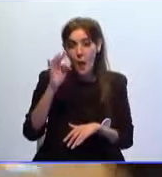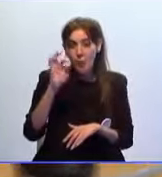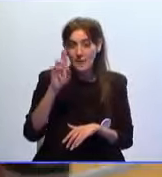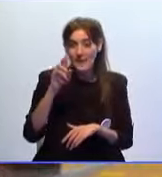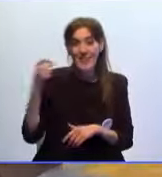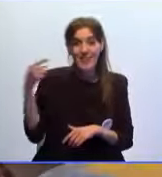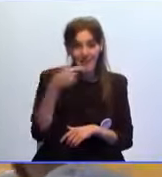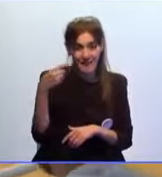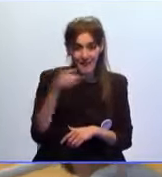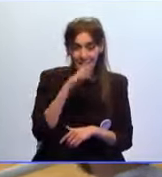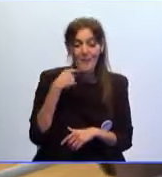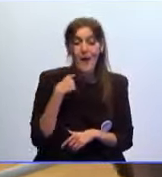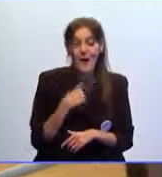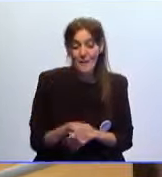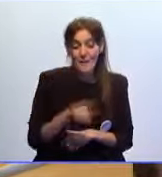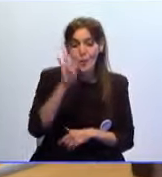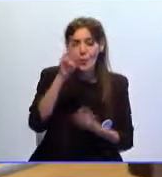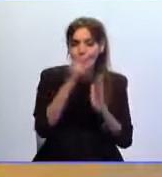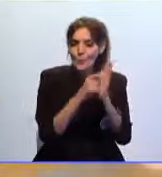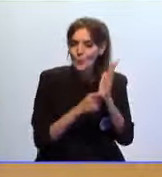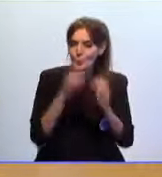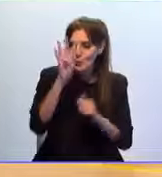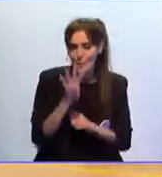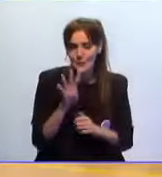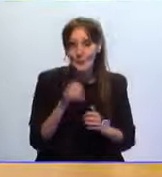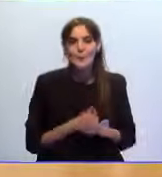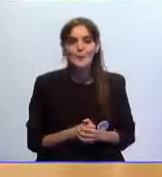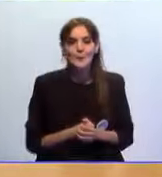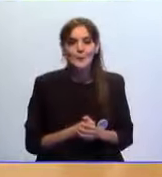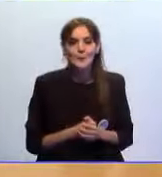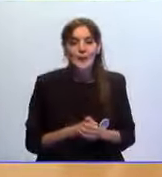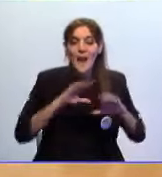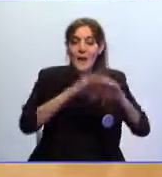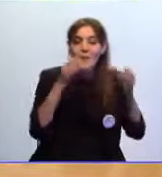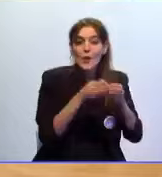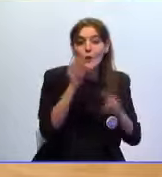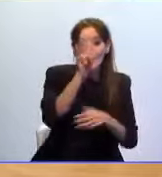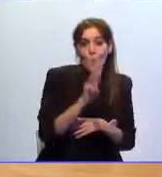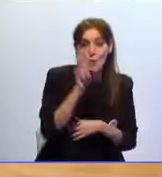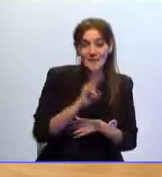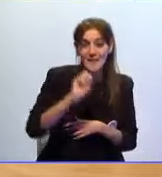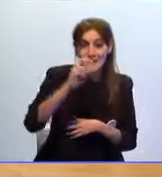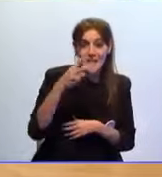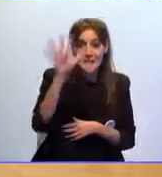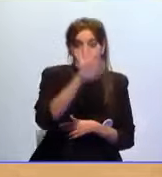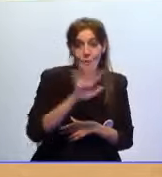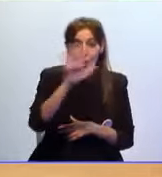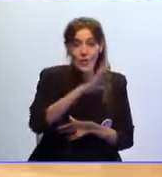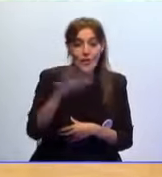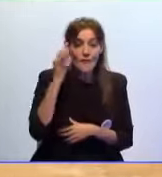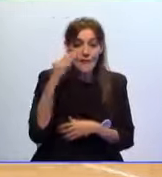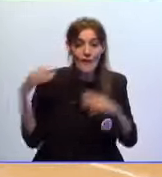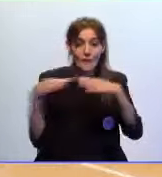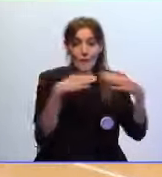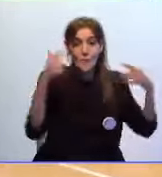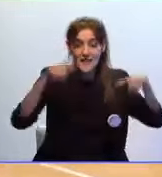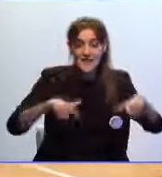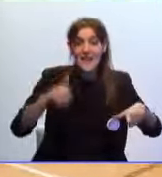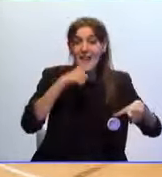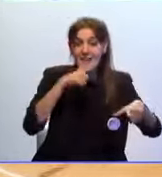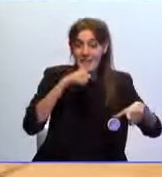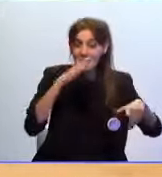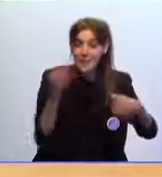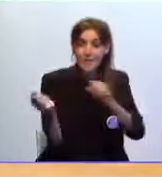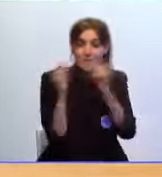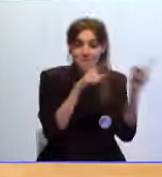negativa ha perdido sus cuatro últimos partidos En el grupo tercero de la segunda nacional femenina de fútbol Sala el Ceuta se